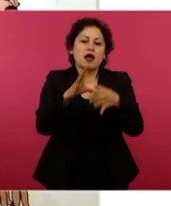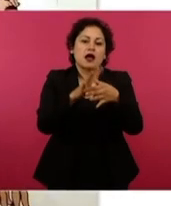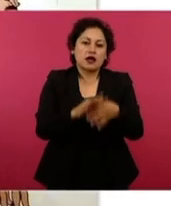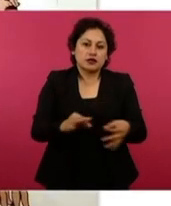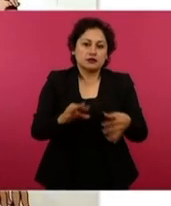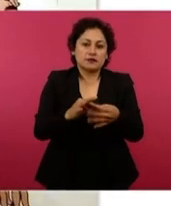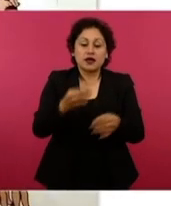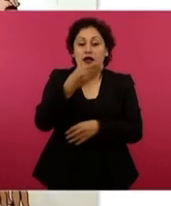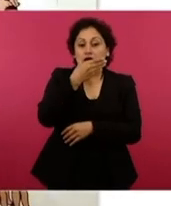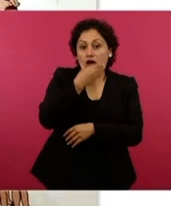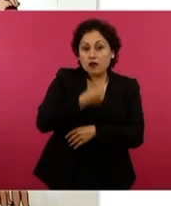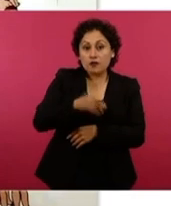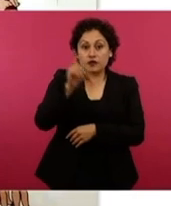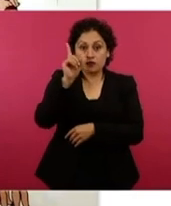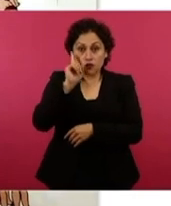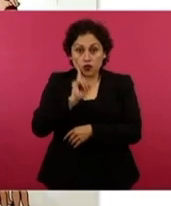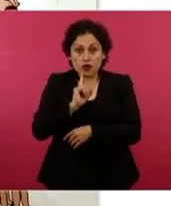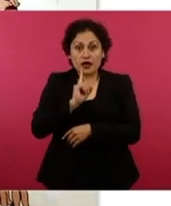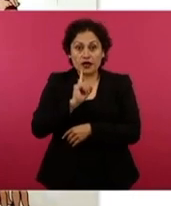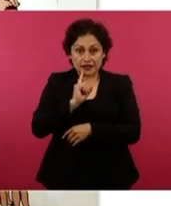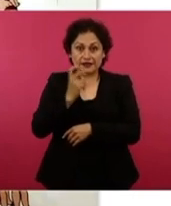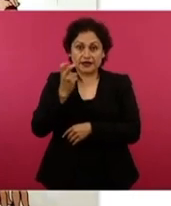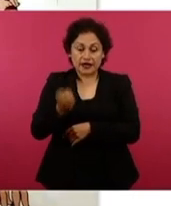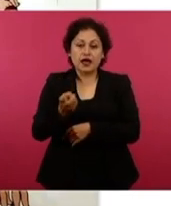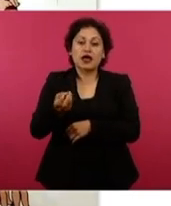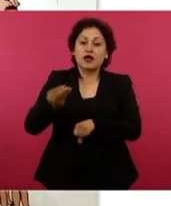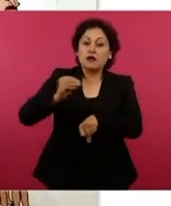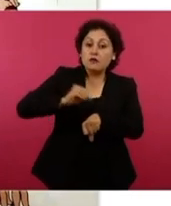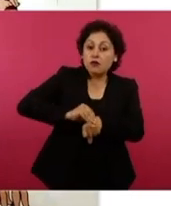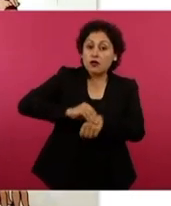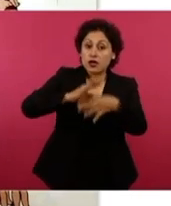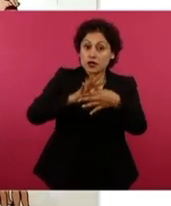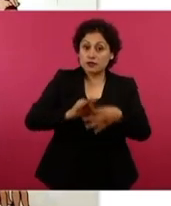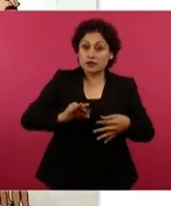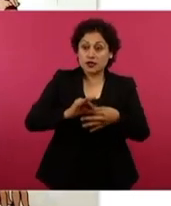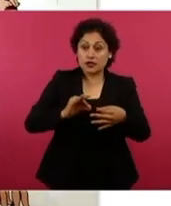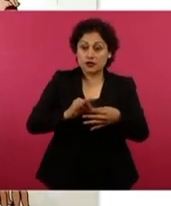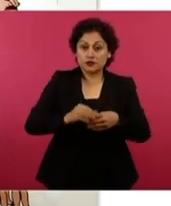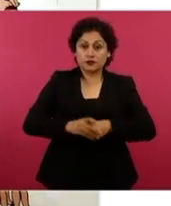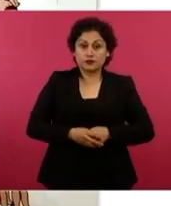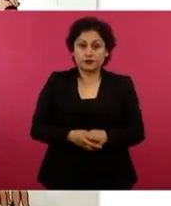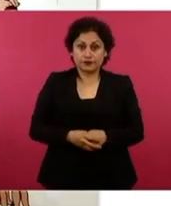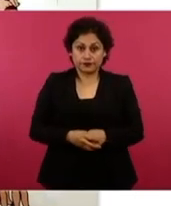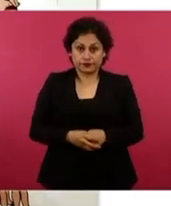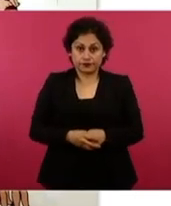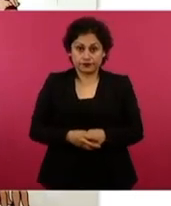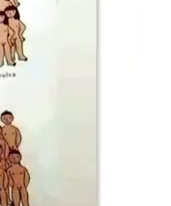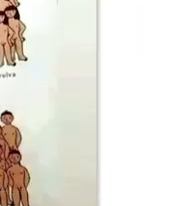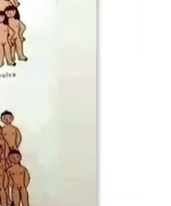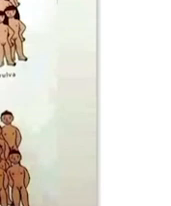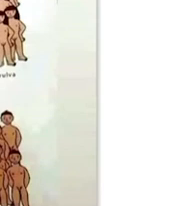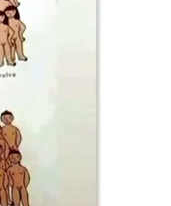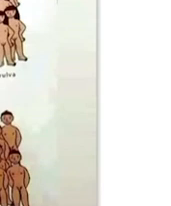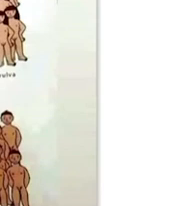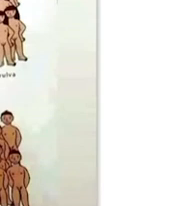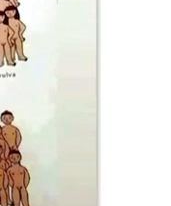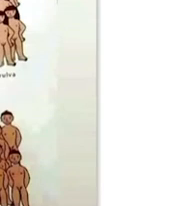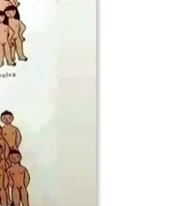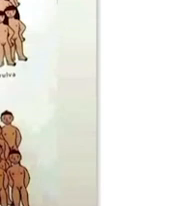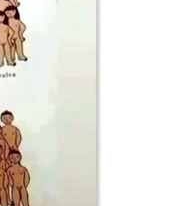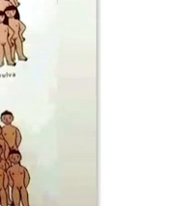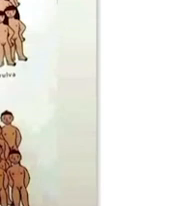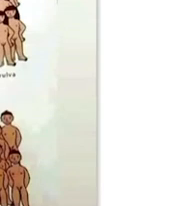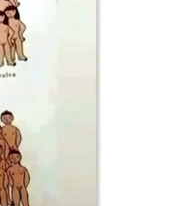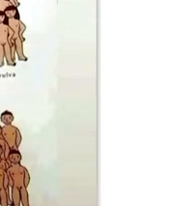chicas y chicos que tienen vulva o pene. Pero estas imágenes no forman parte de los libros de